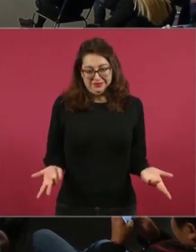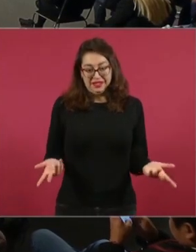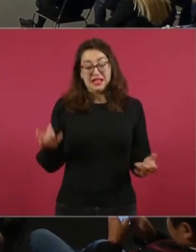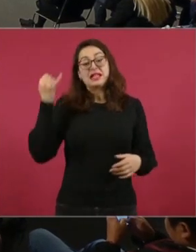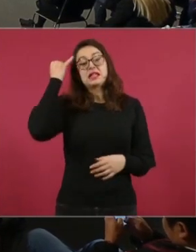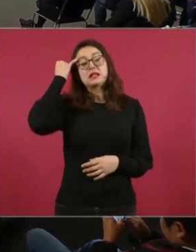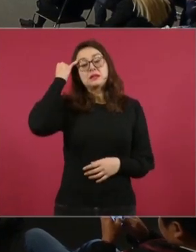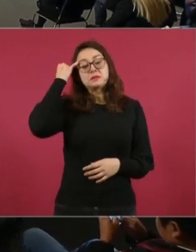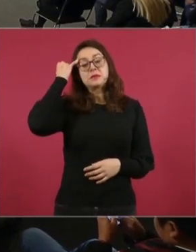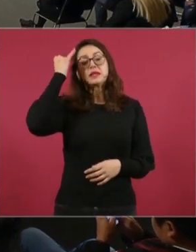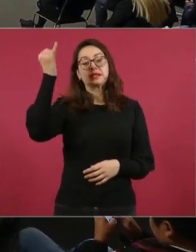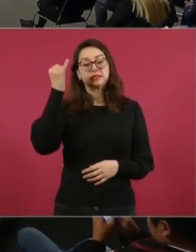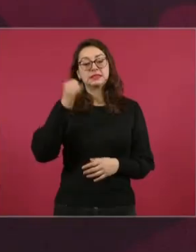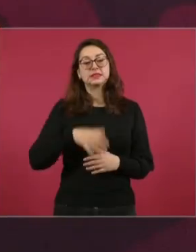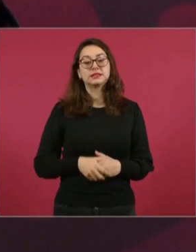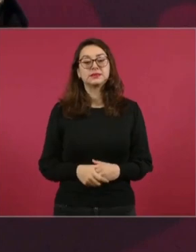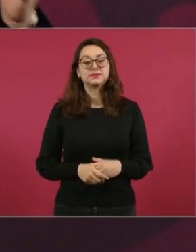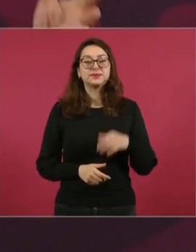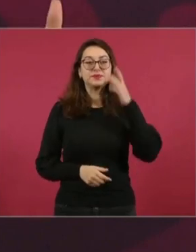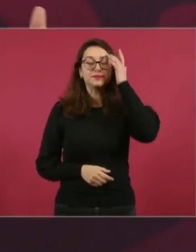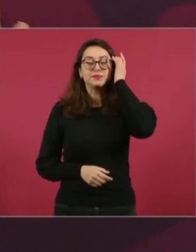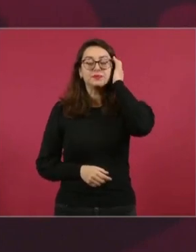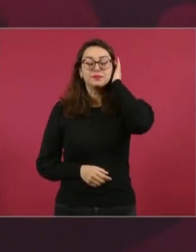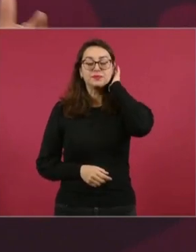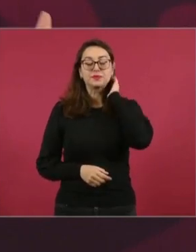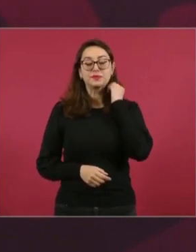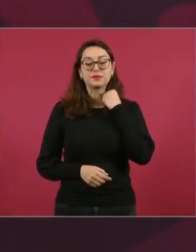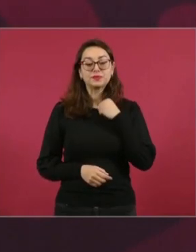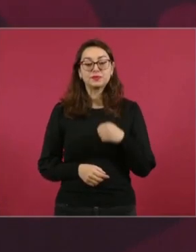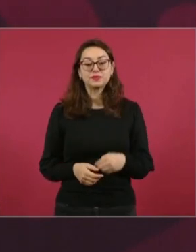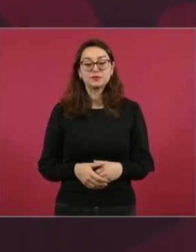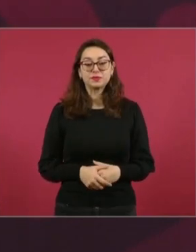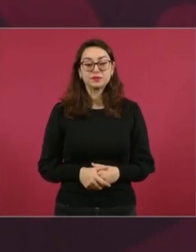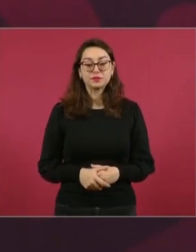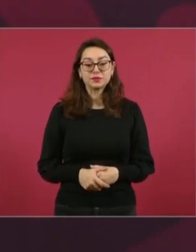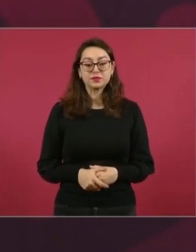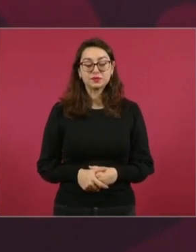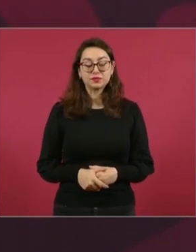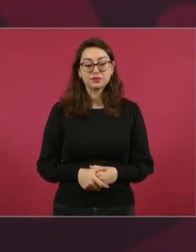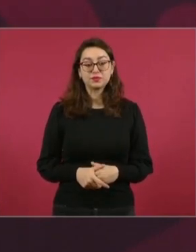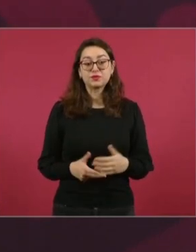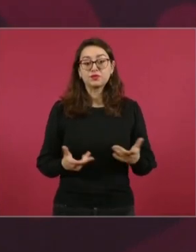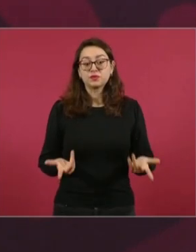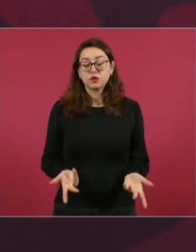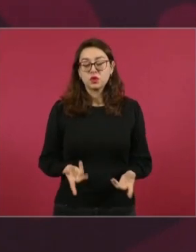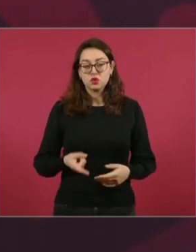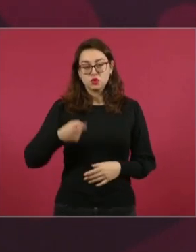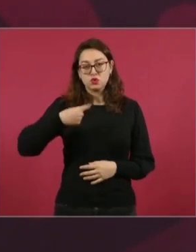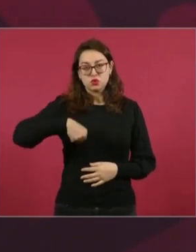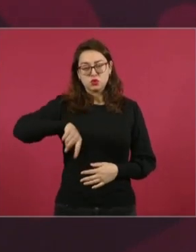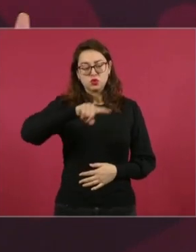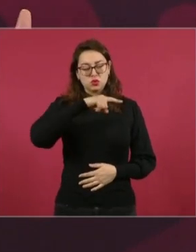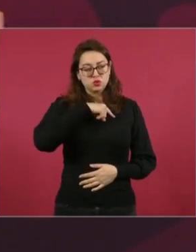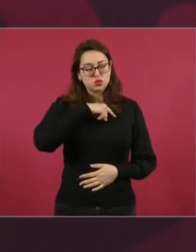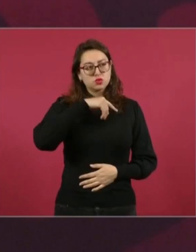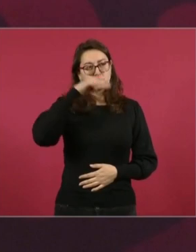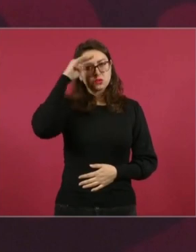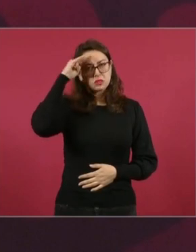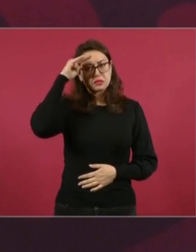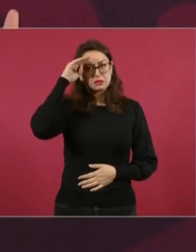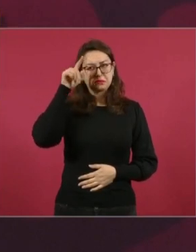si luego de la consulta, cuando la gente decide